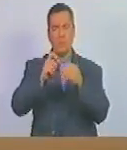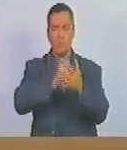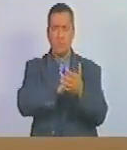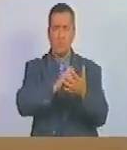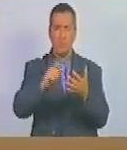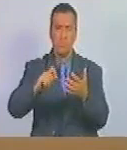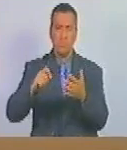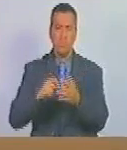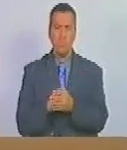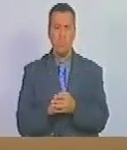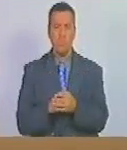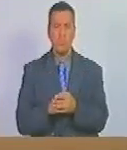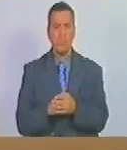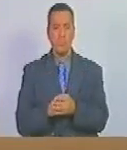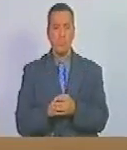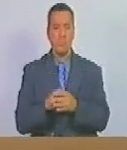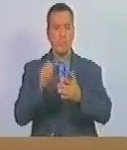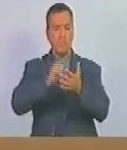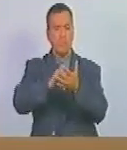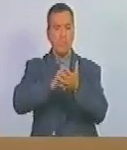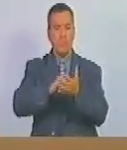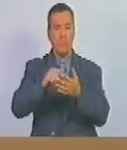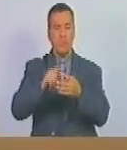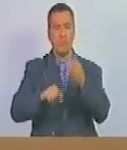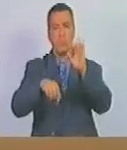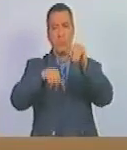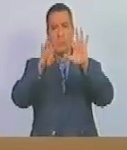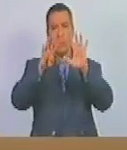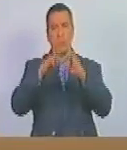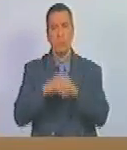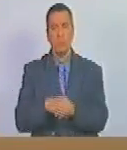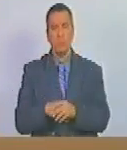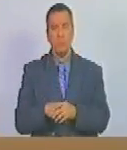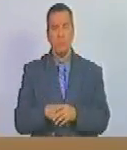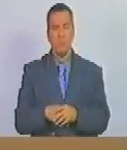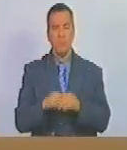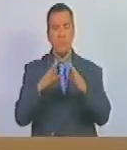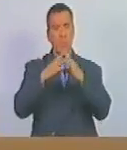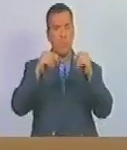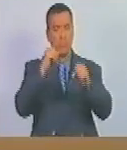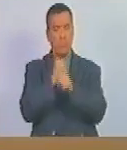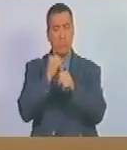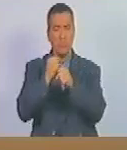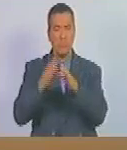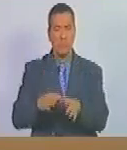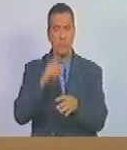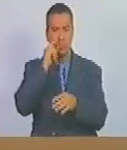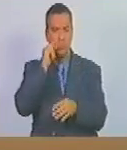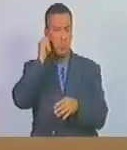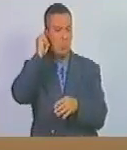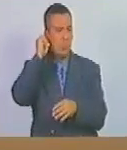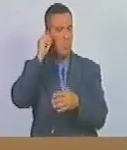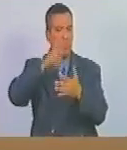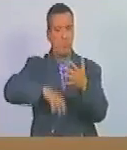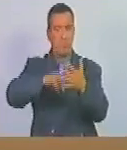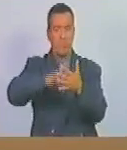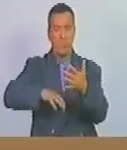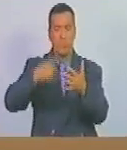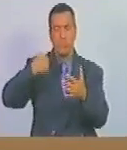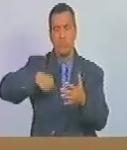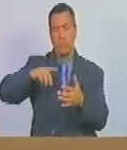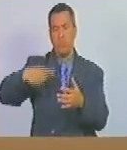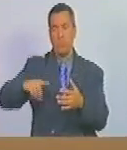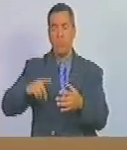redactado en los siguientes términos artículo 19 19 todas las trabajadoras y los trabajadores agrícolas tienen